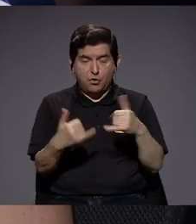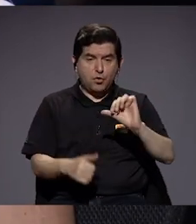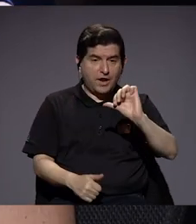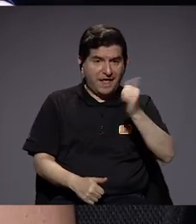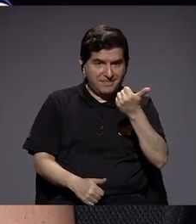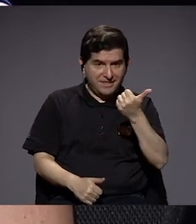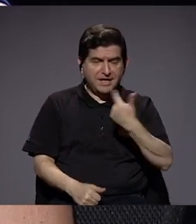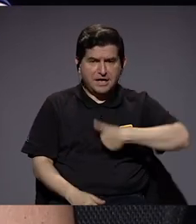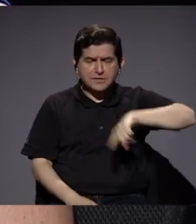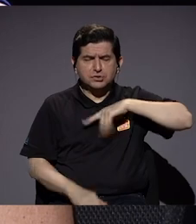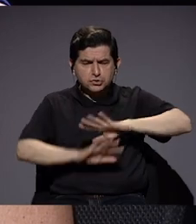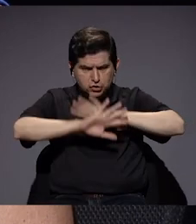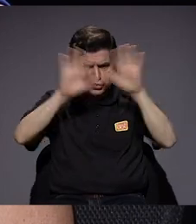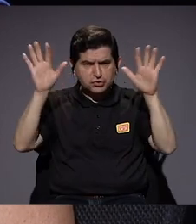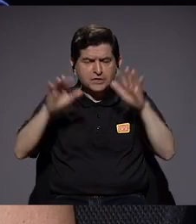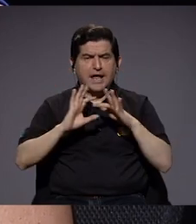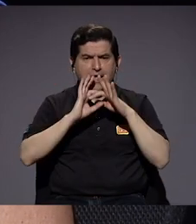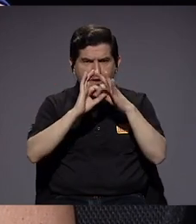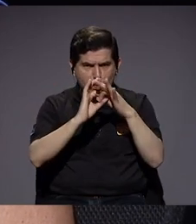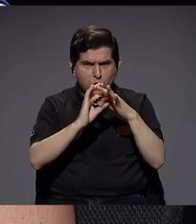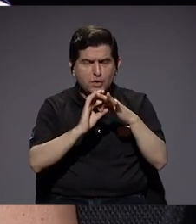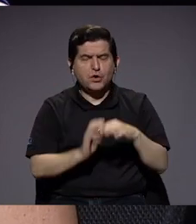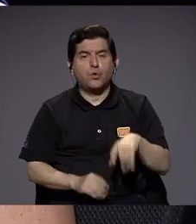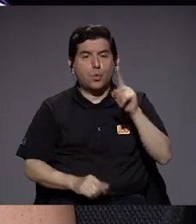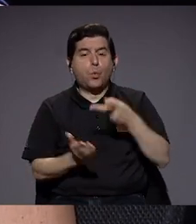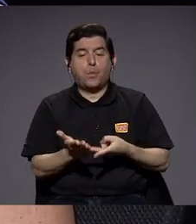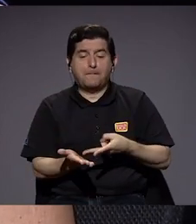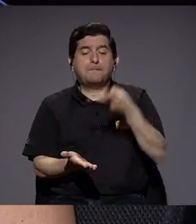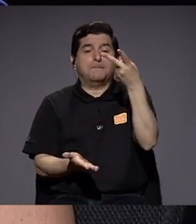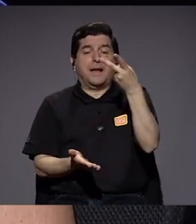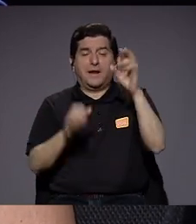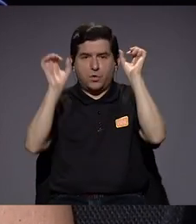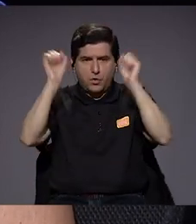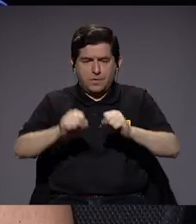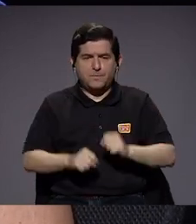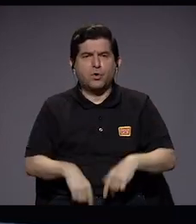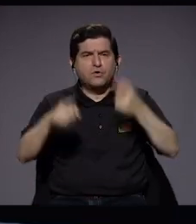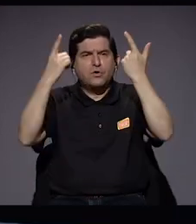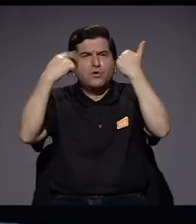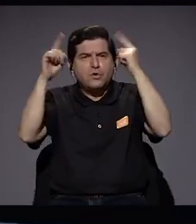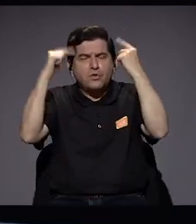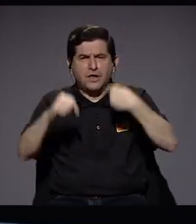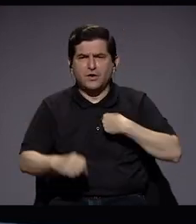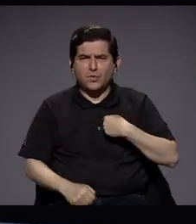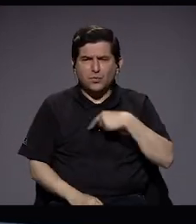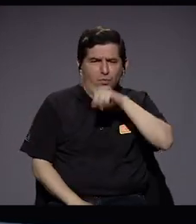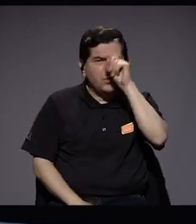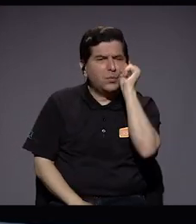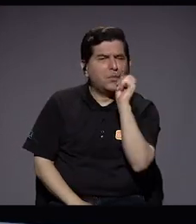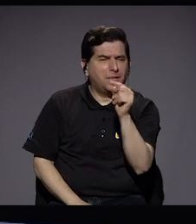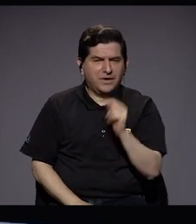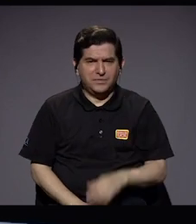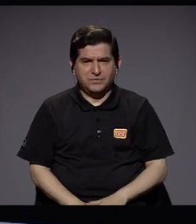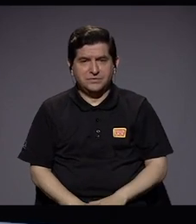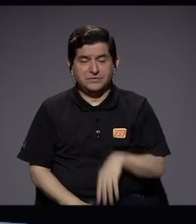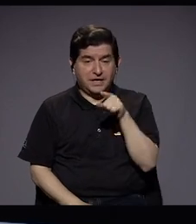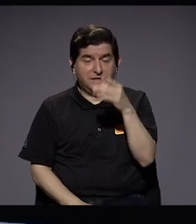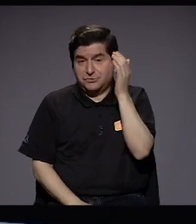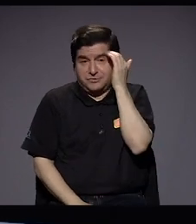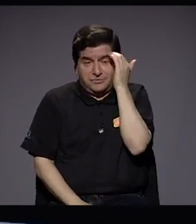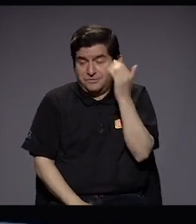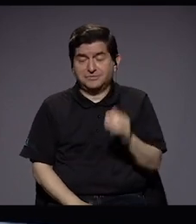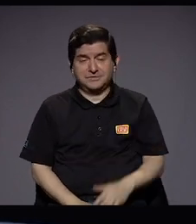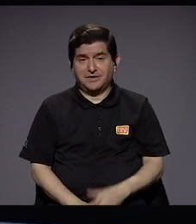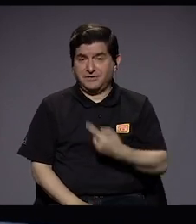estado muy claros en que la cohesión tiene que ser un valor para poder ser más eficiente. Uno se pregunta, ¿verdad? Porque esto uno nunca lo va a saber porque